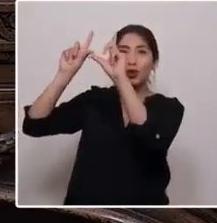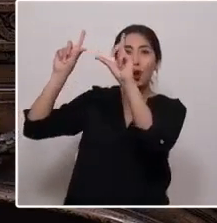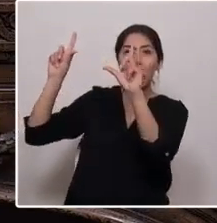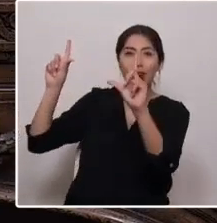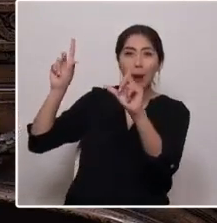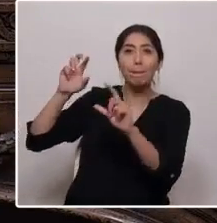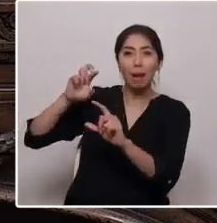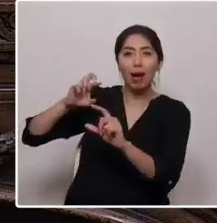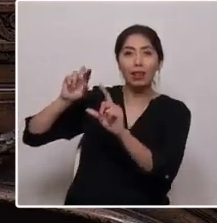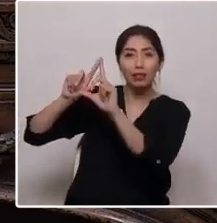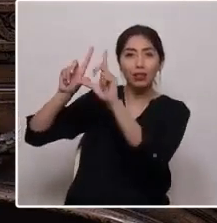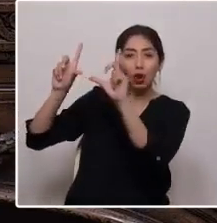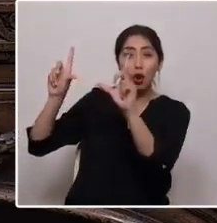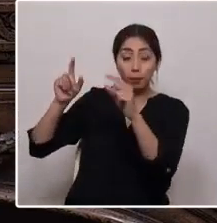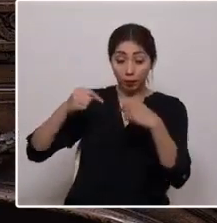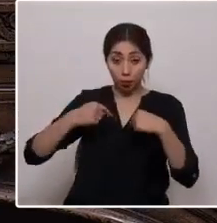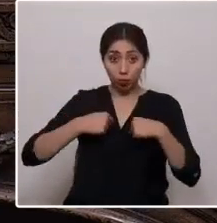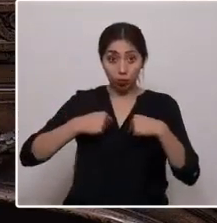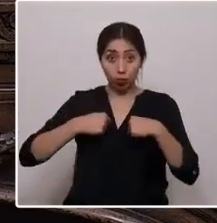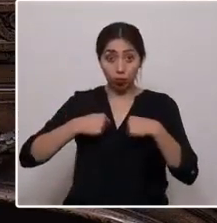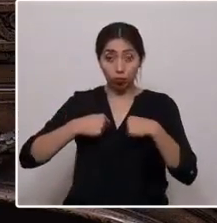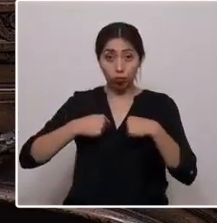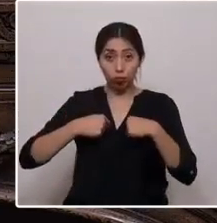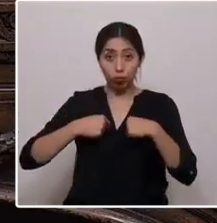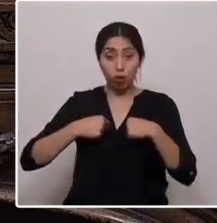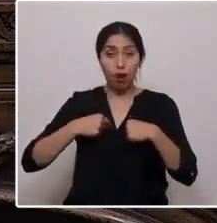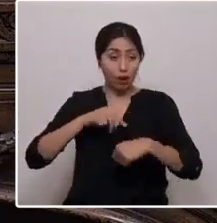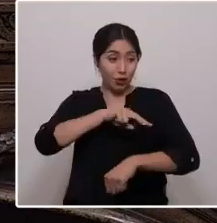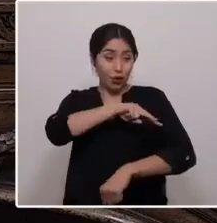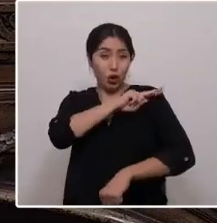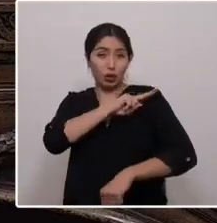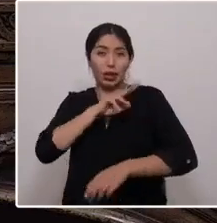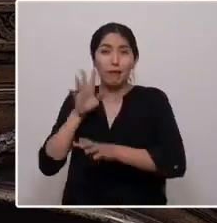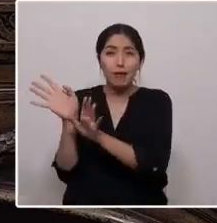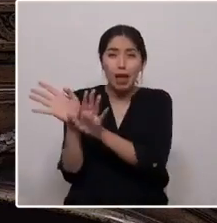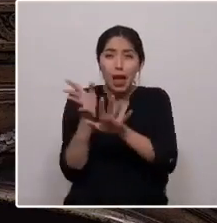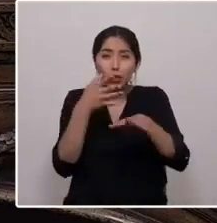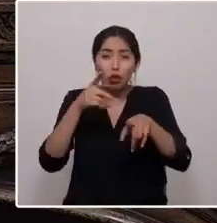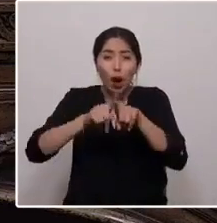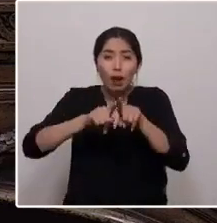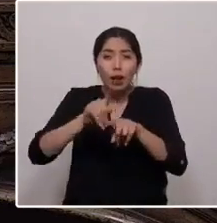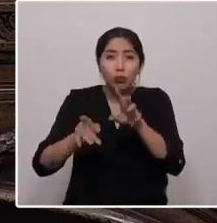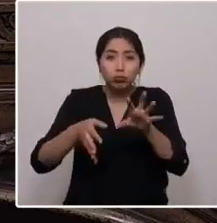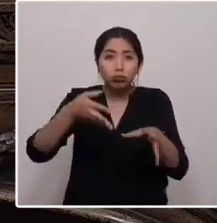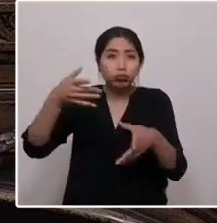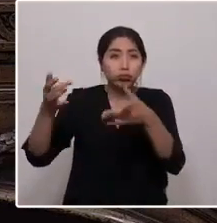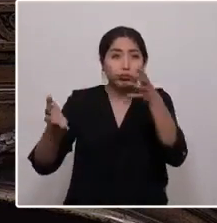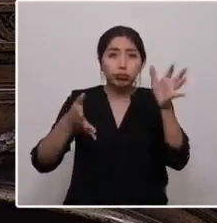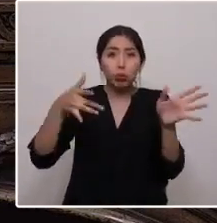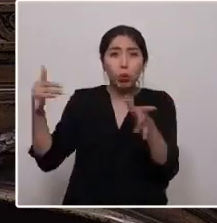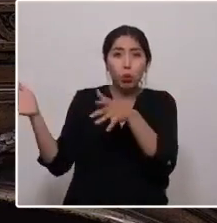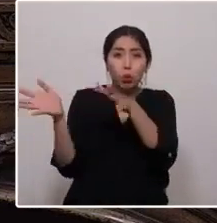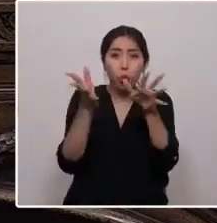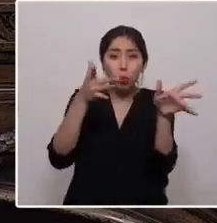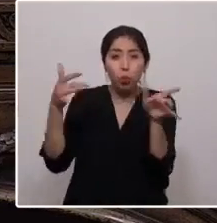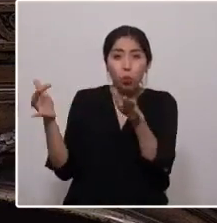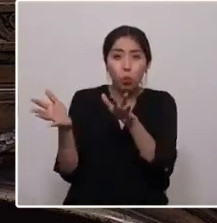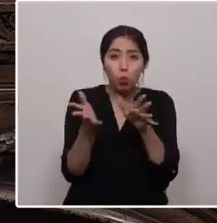Vengo de donde el viento levanta las arenas del desierto y recorre sibilante,